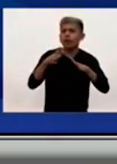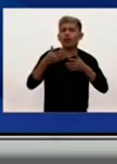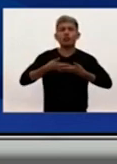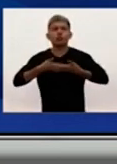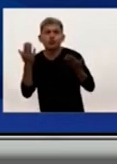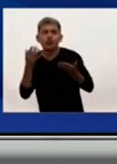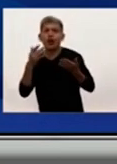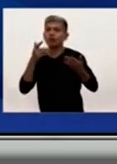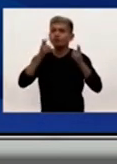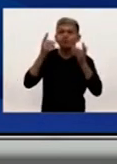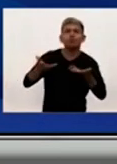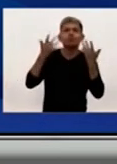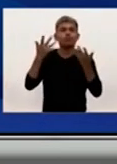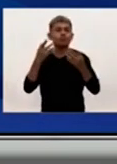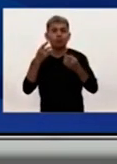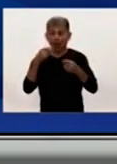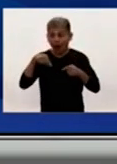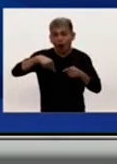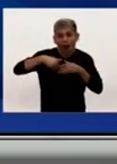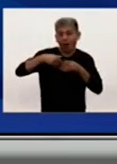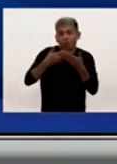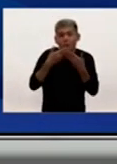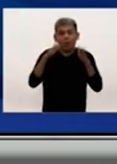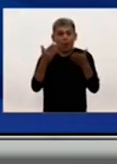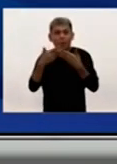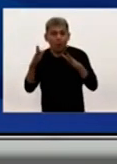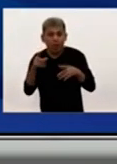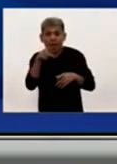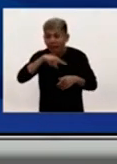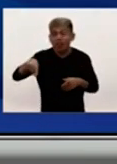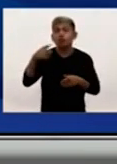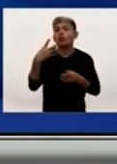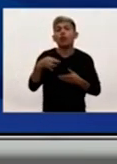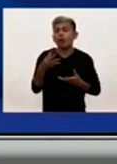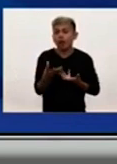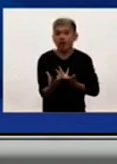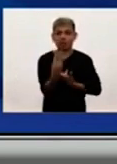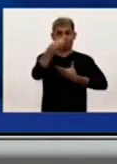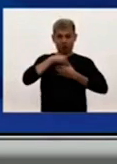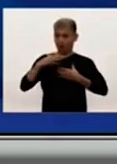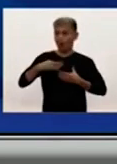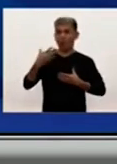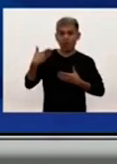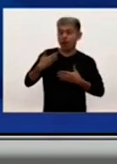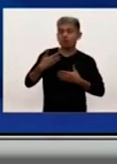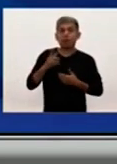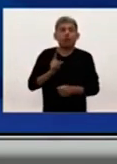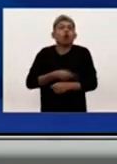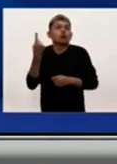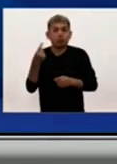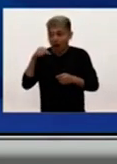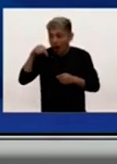recreativas que sean flexibilizados e incorporarlas a nuestras vidas. Hoy debemos